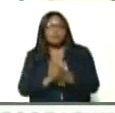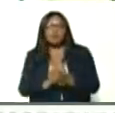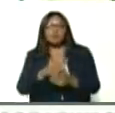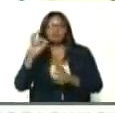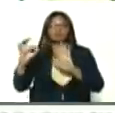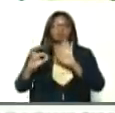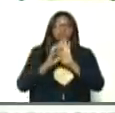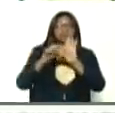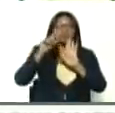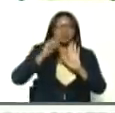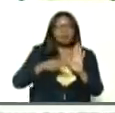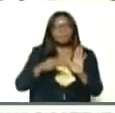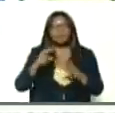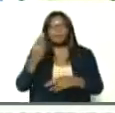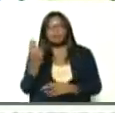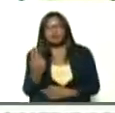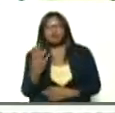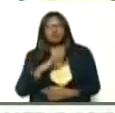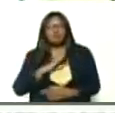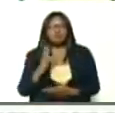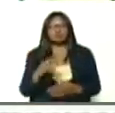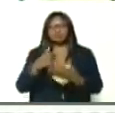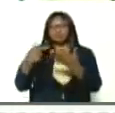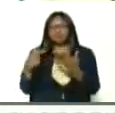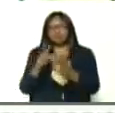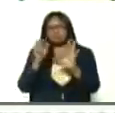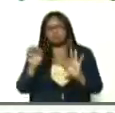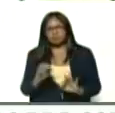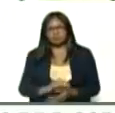se lo contagiaste a la novia, etcétera,